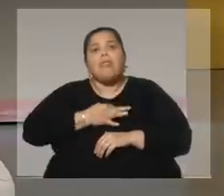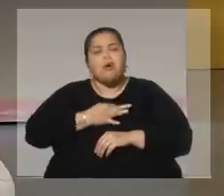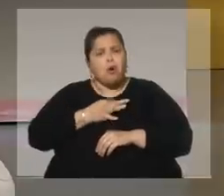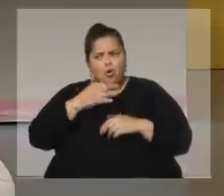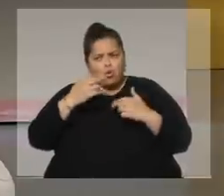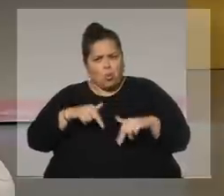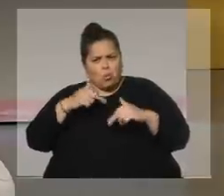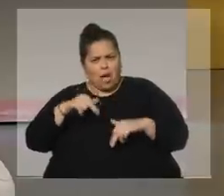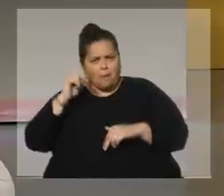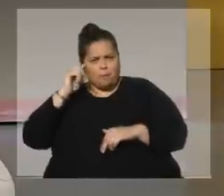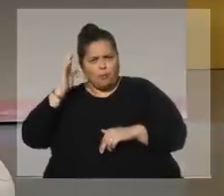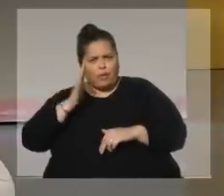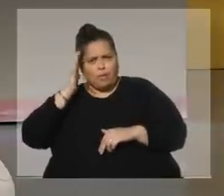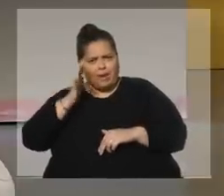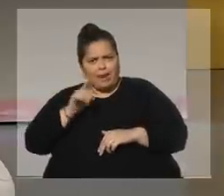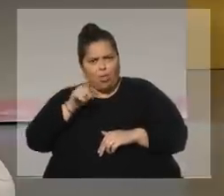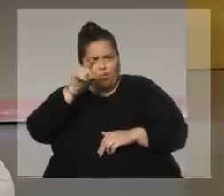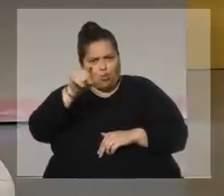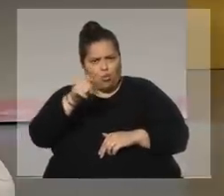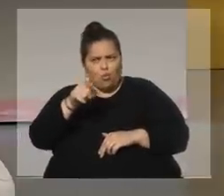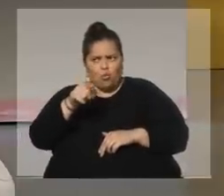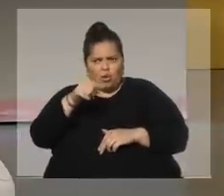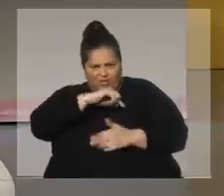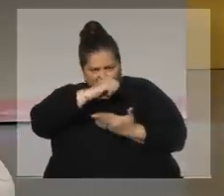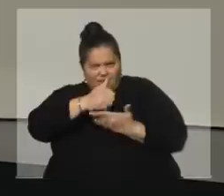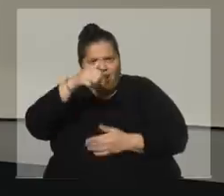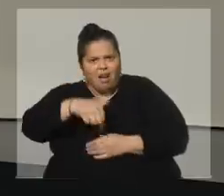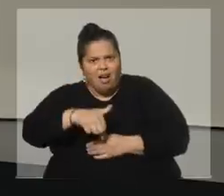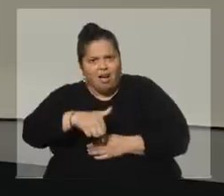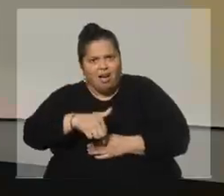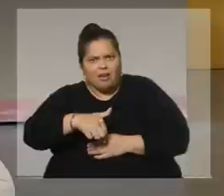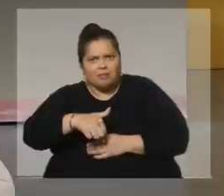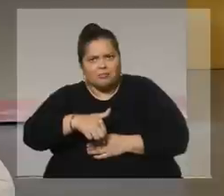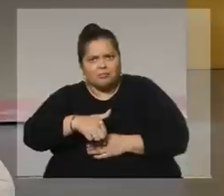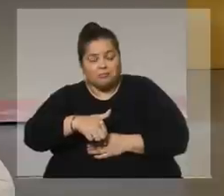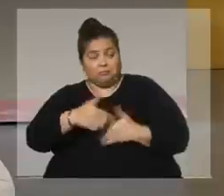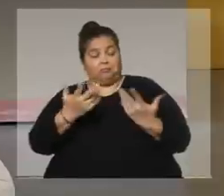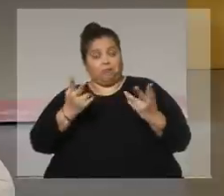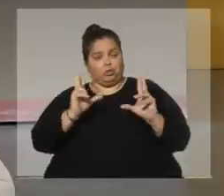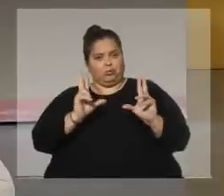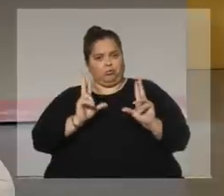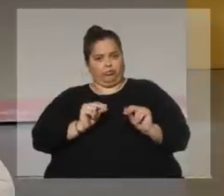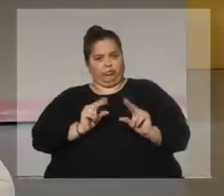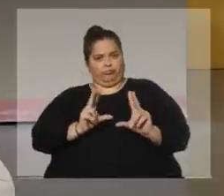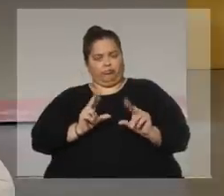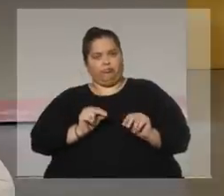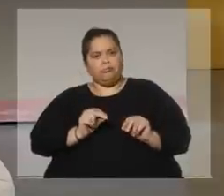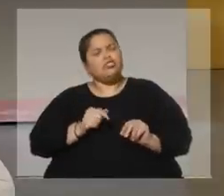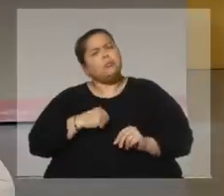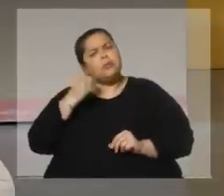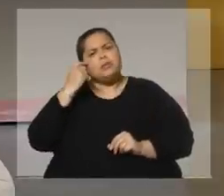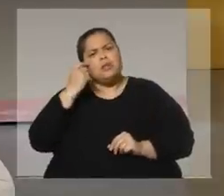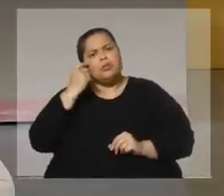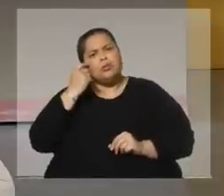imaginado que desde tu posición ibas a estar hoy acá. Ah, qué equivocación. Y yo me quedé pensando, qué